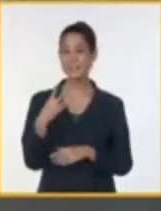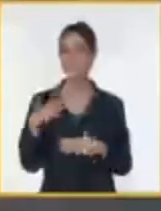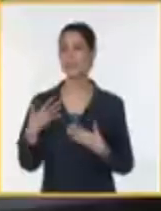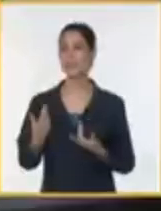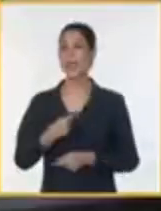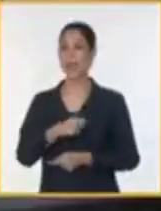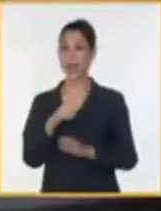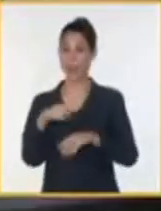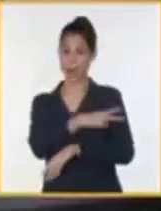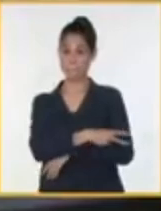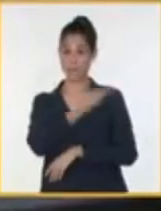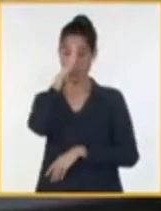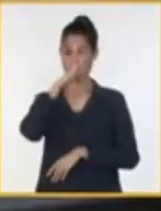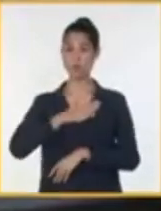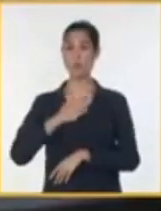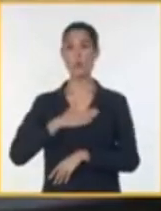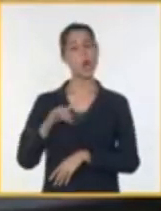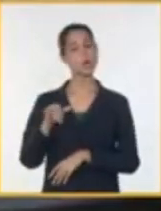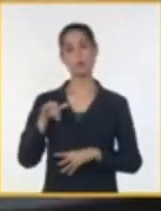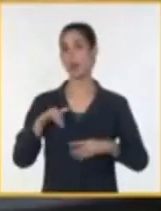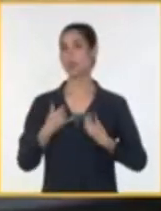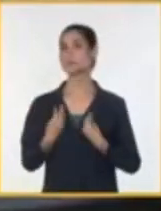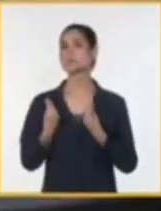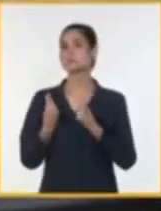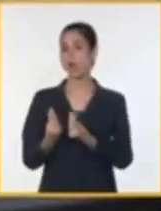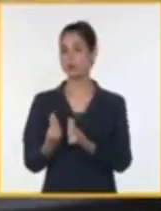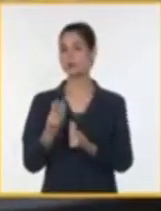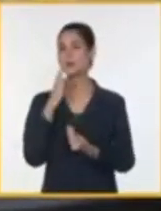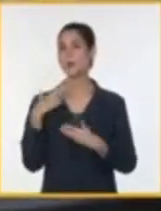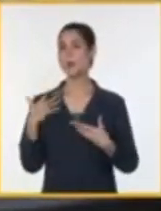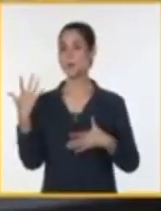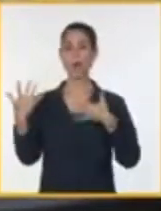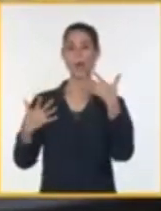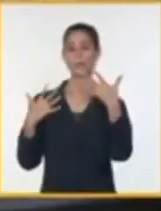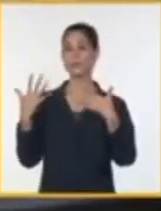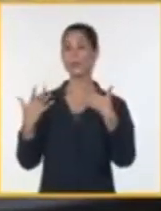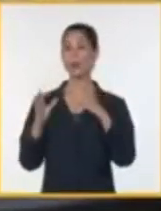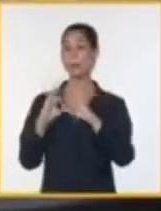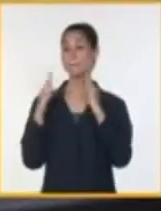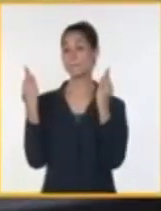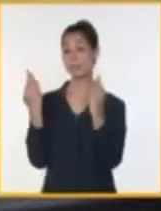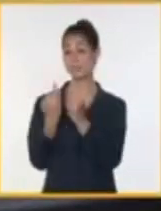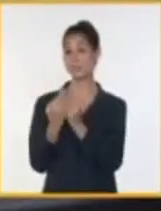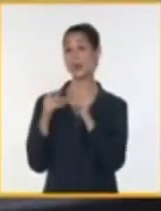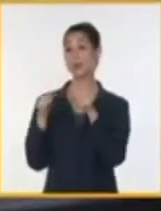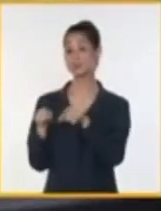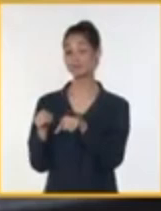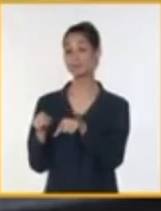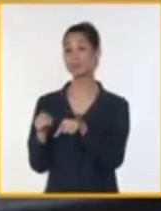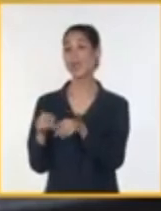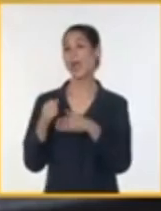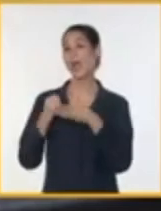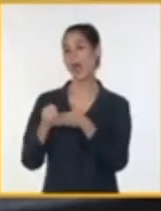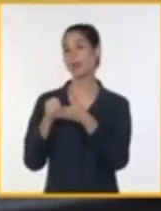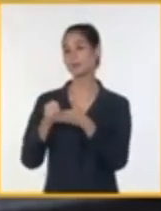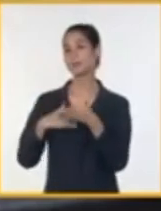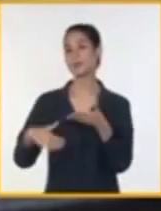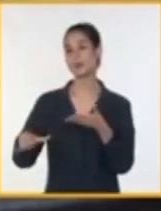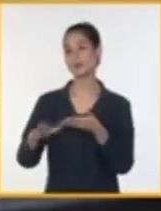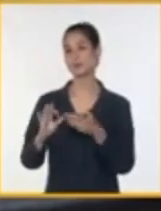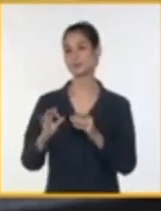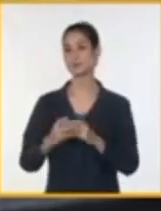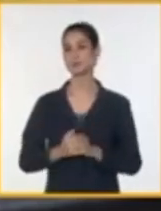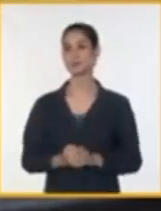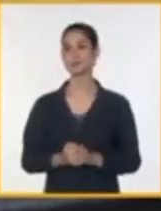país, que también le vamos a dedicar un espacio como personas vulnerables que atendemos desde el sector y